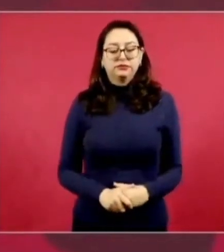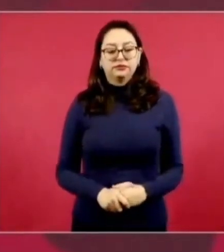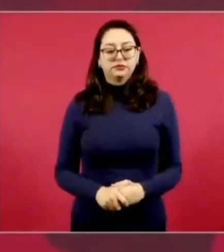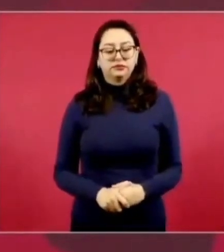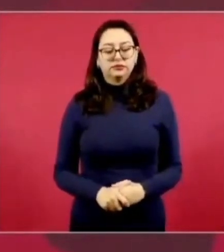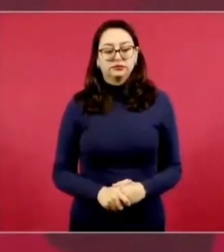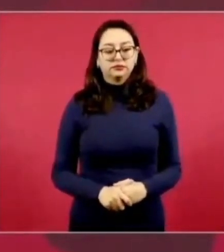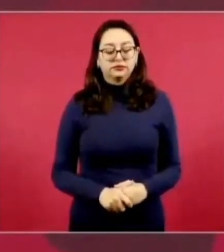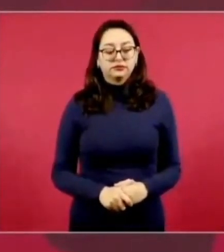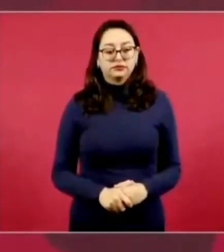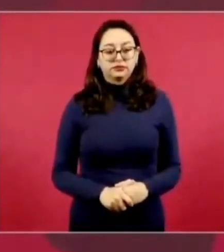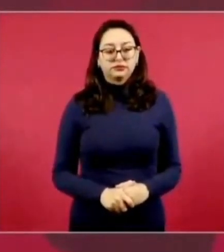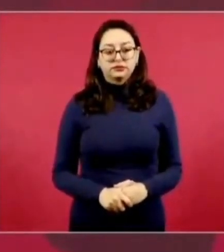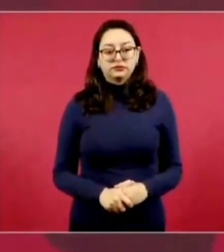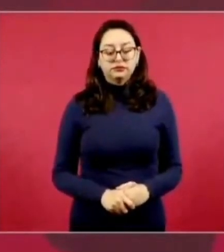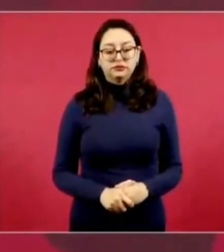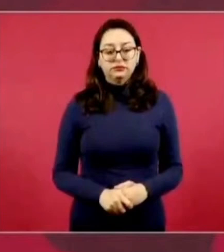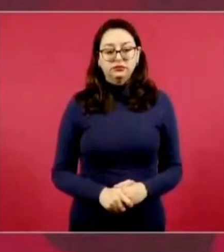y por eso